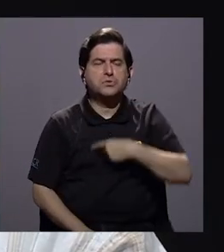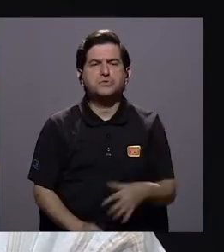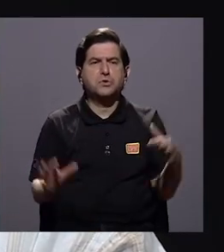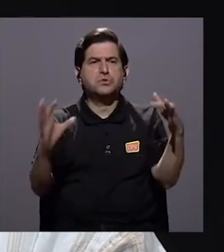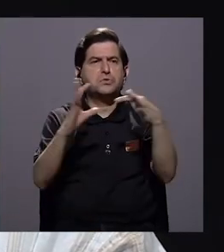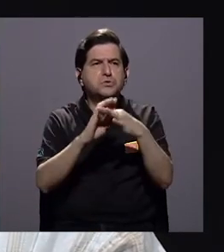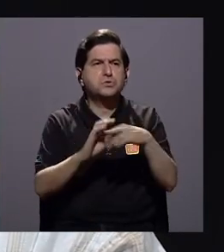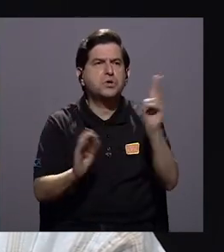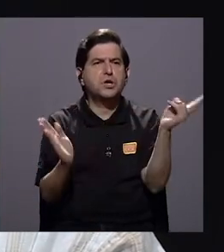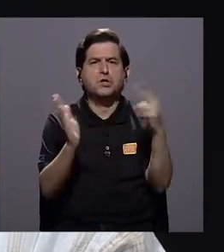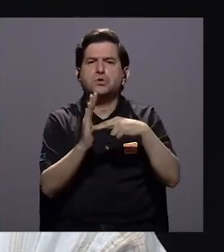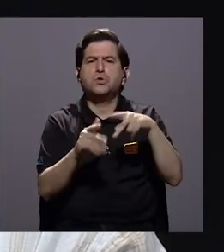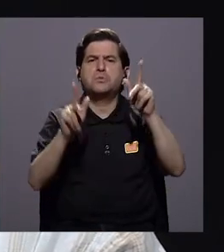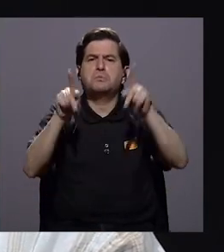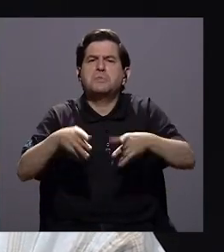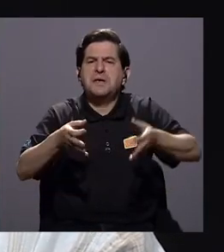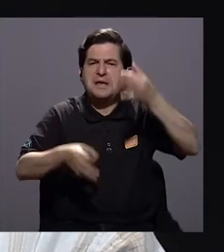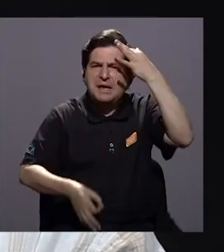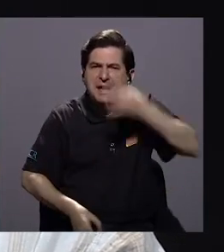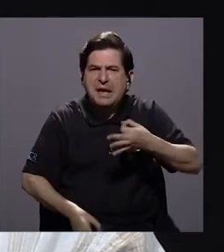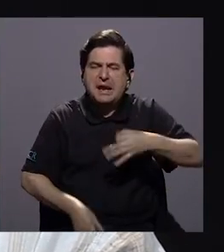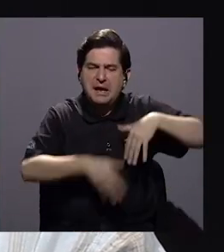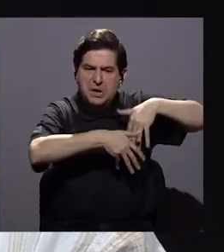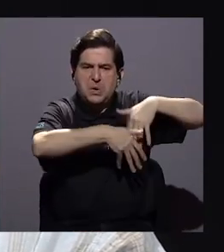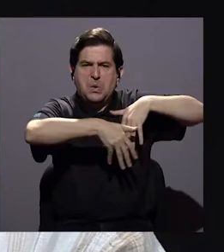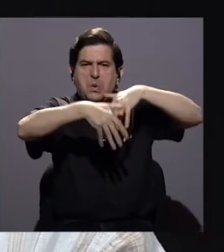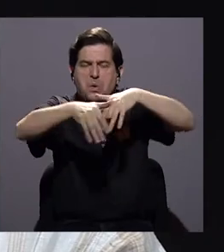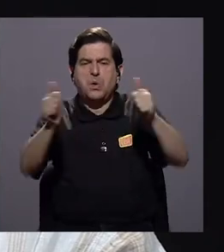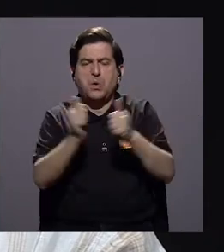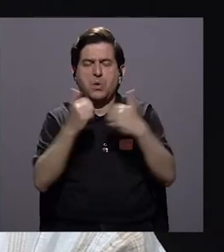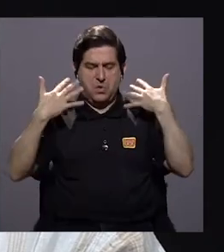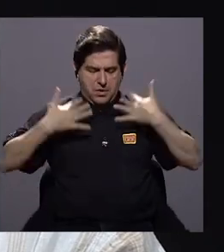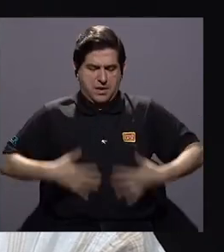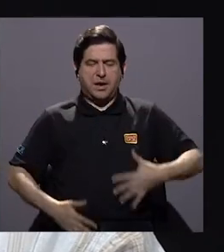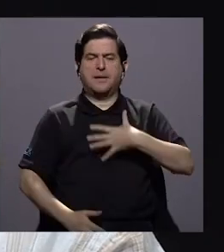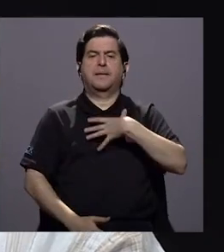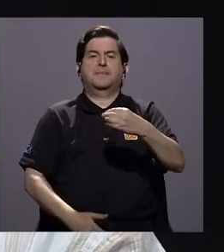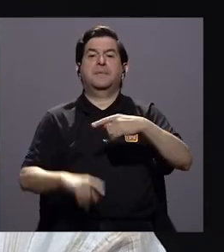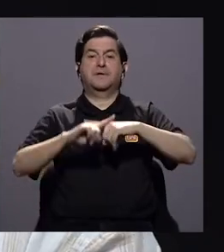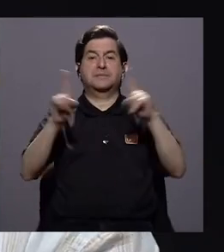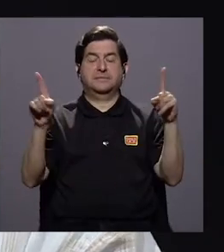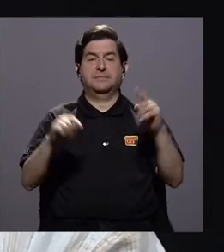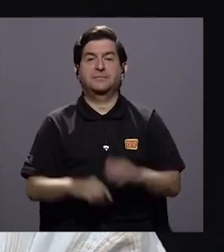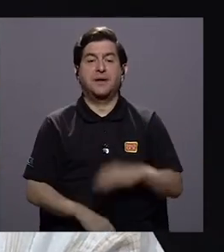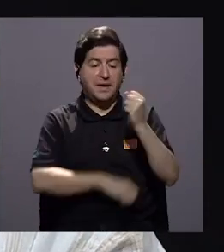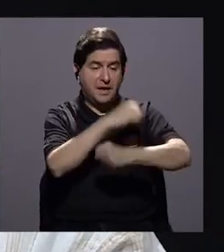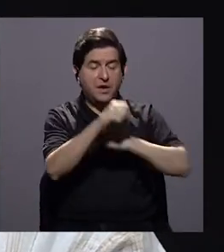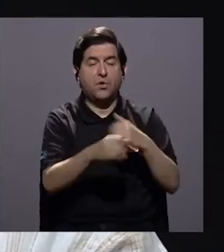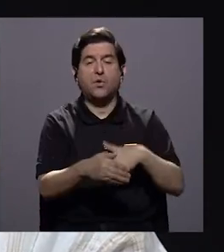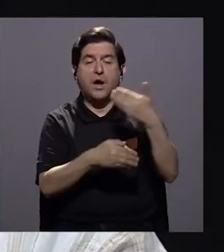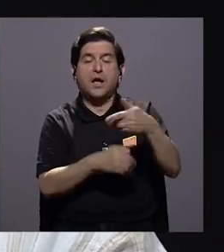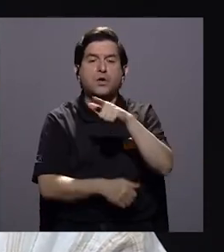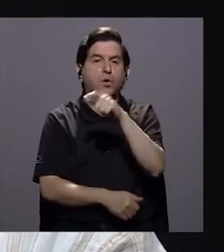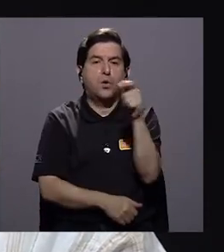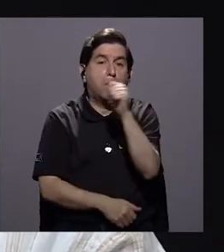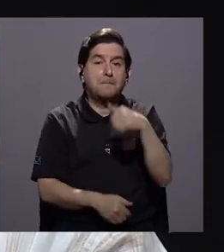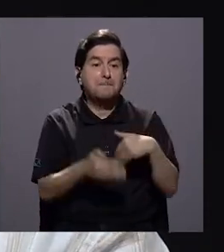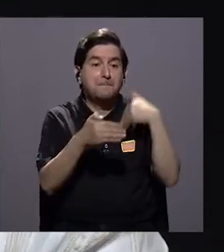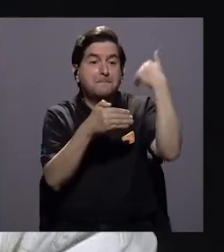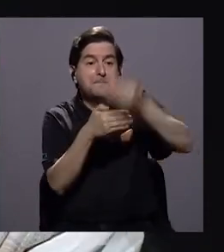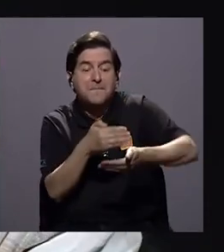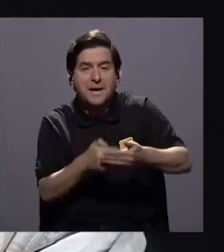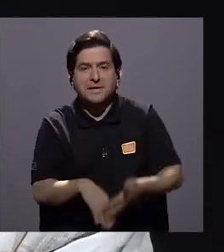juntar unas 2.000 personas, me parece, en la marcha, con camisas blancas. Pero años después o meses después,